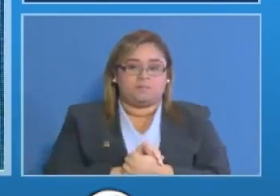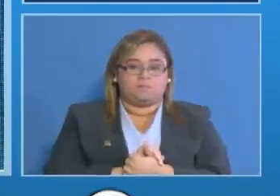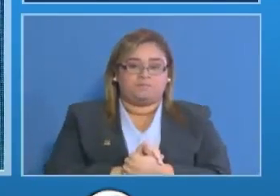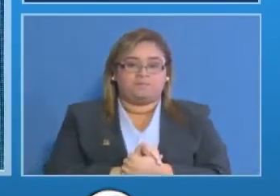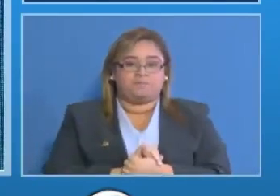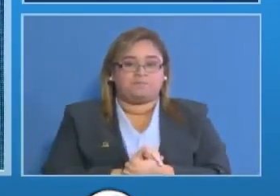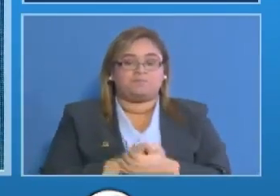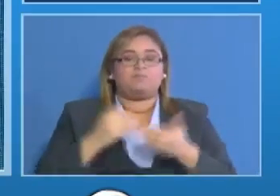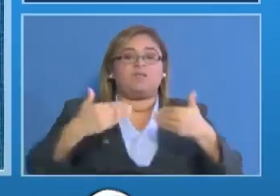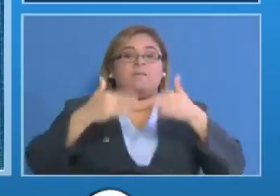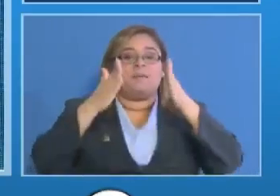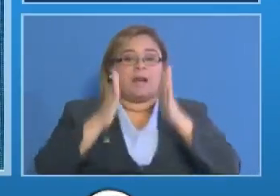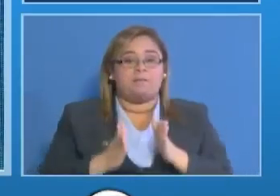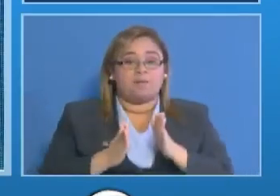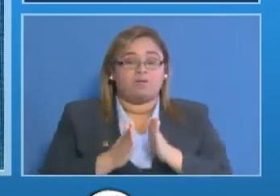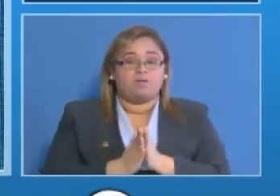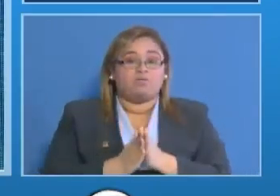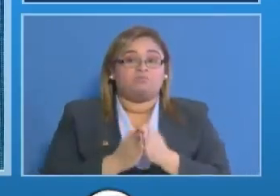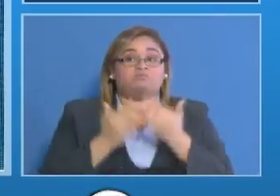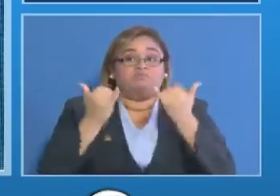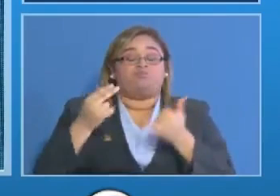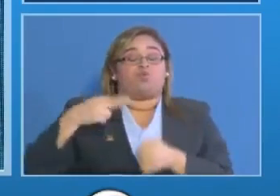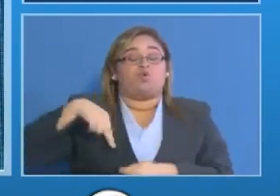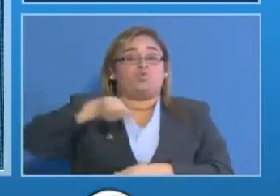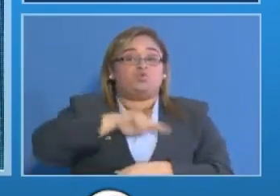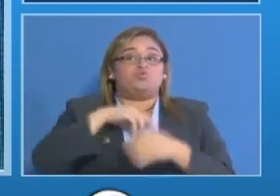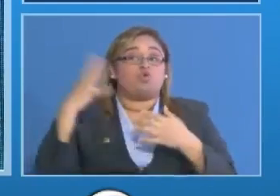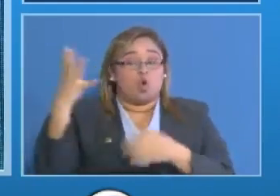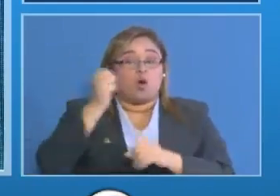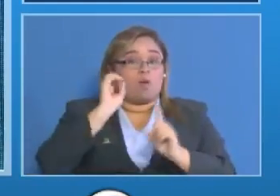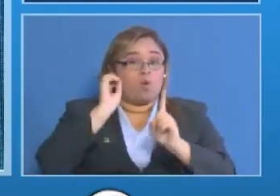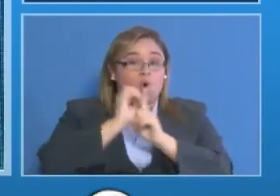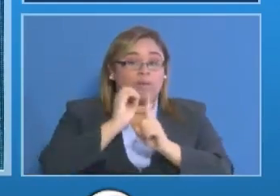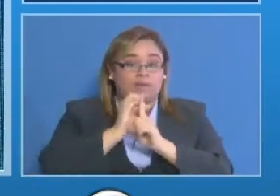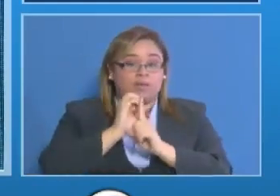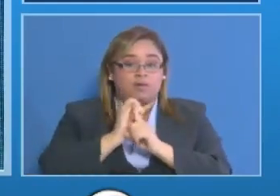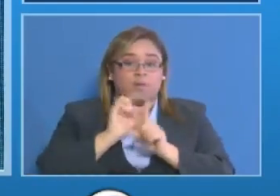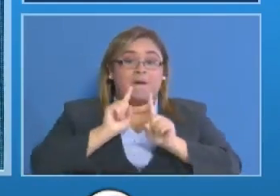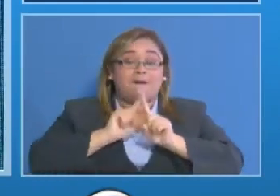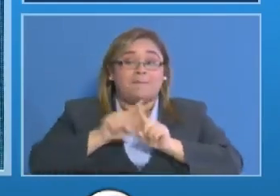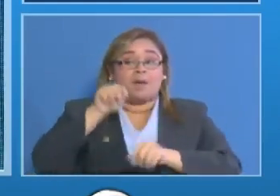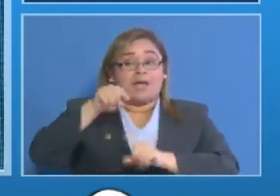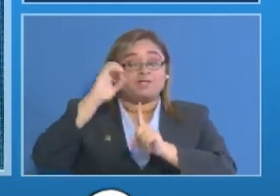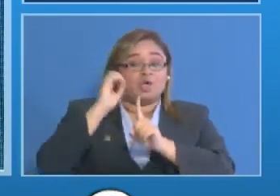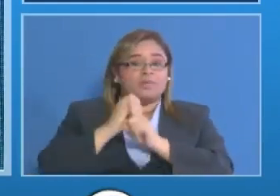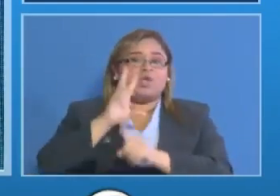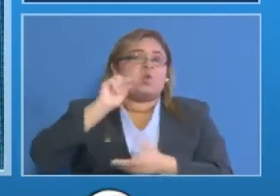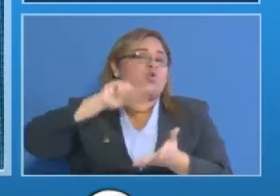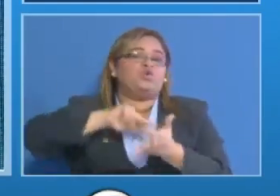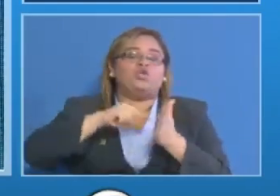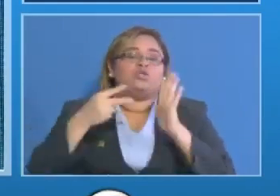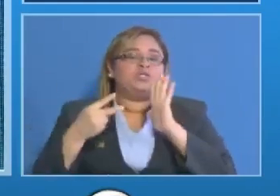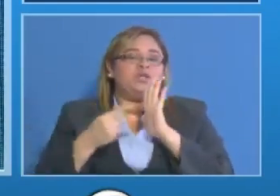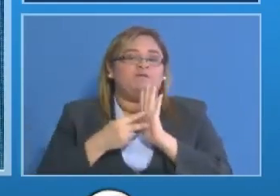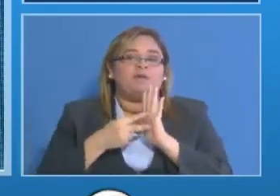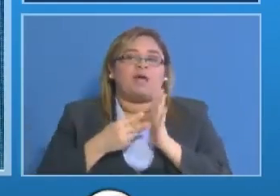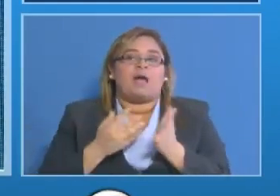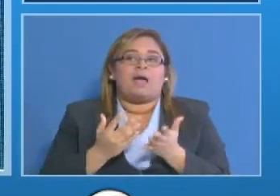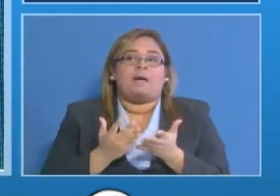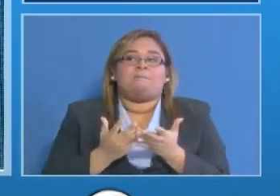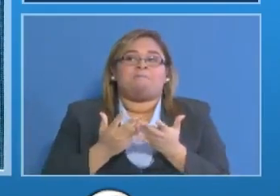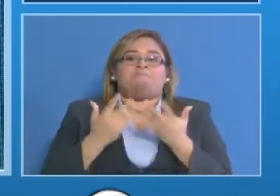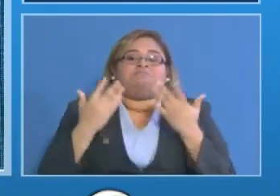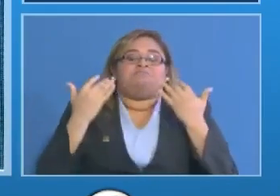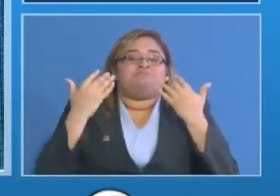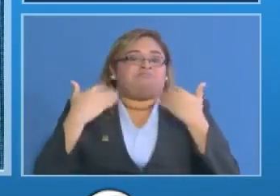panameños hemos llegado a una meta pero esta meta no es para quedar en ese momento